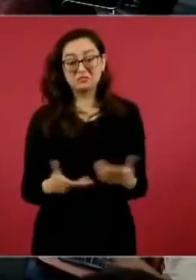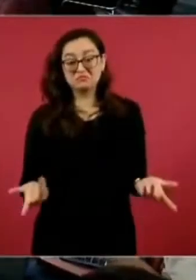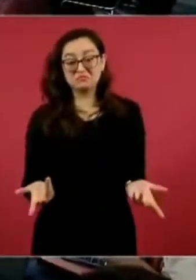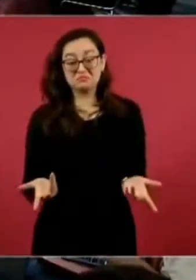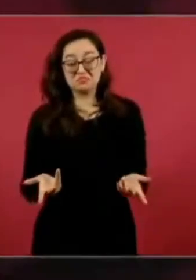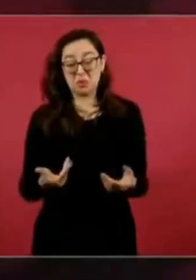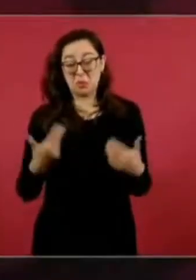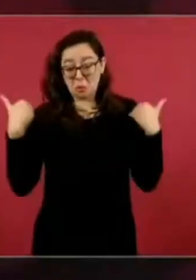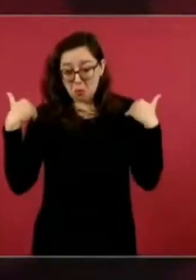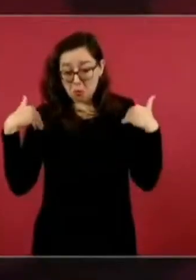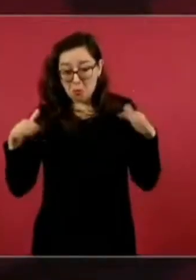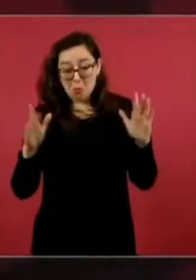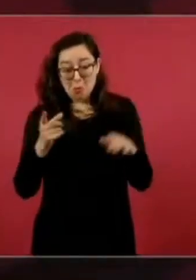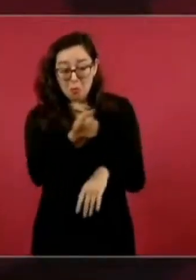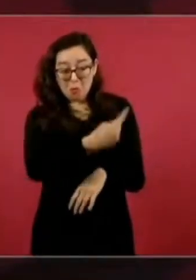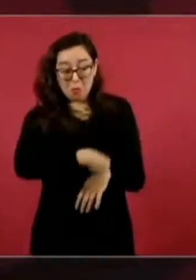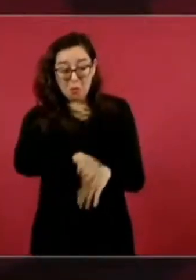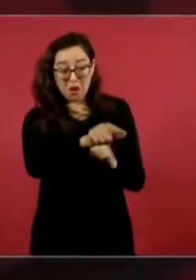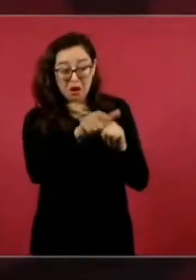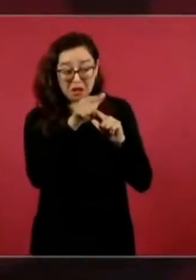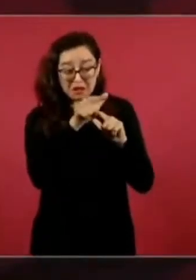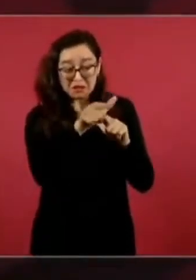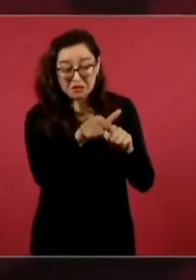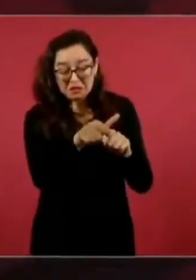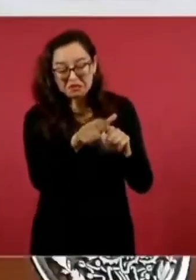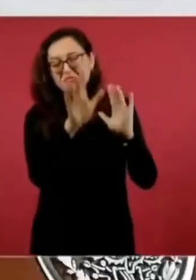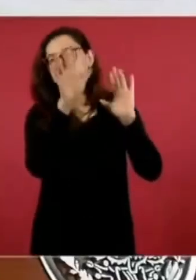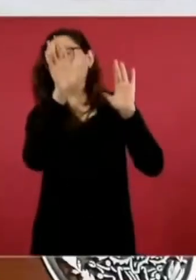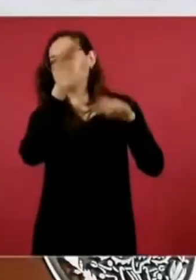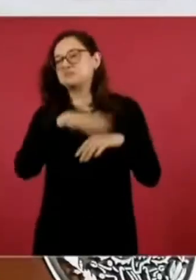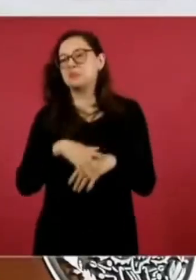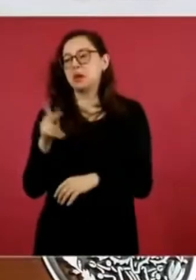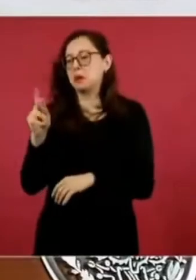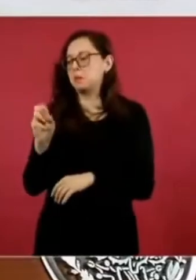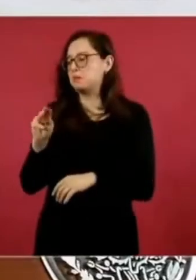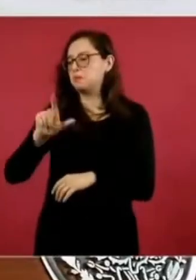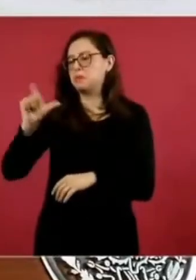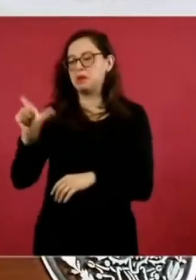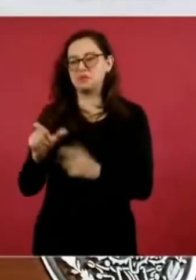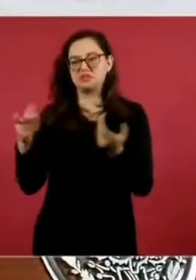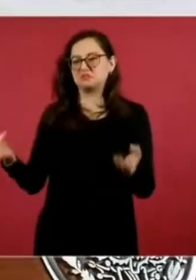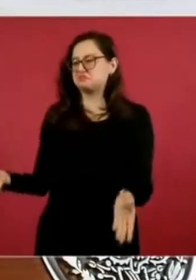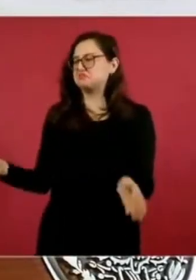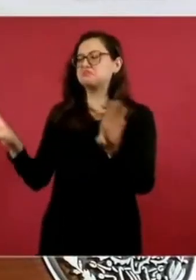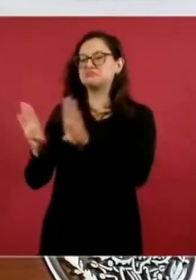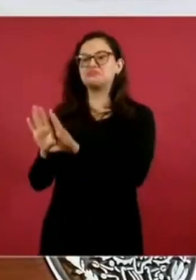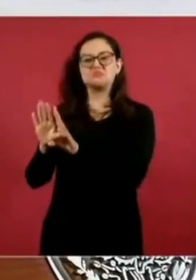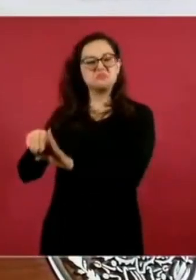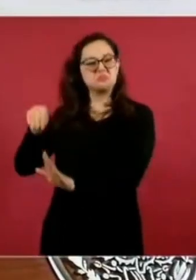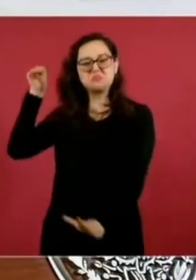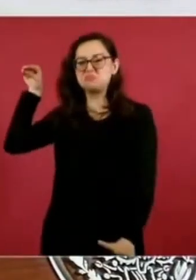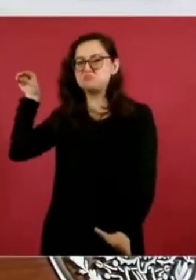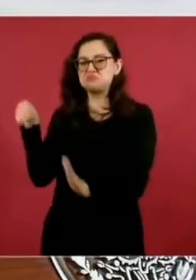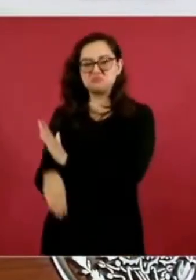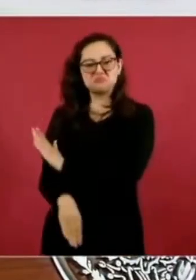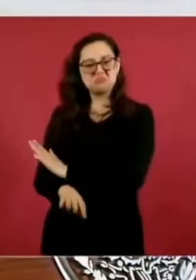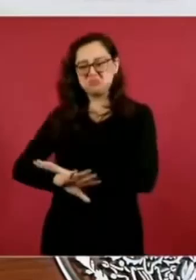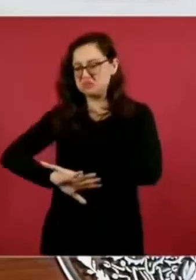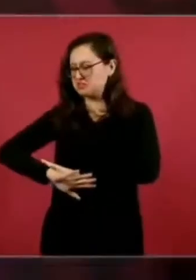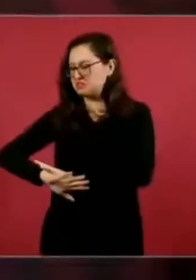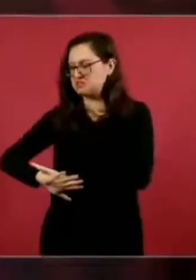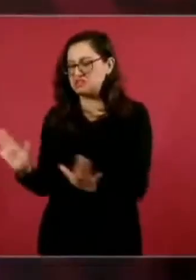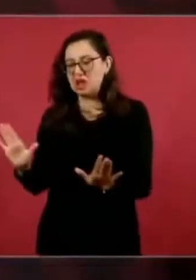todo, porque ya hubiesen cerrado ya, se hubiesen convertido en chatarras en plantas